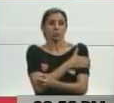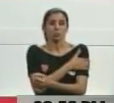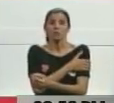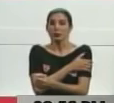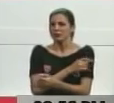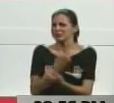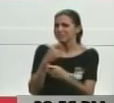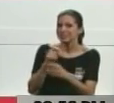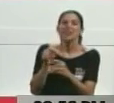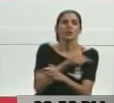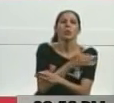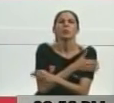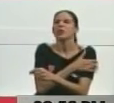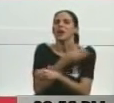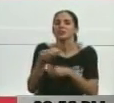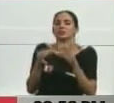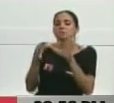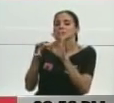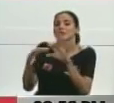revolucionario.